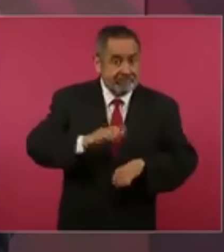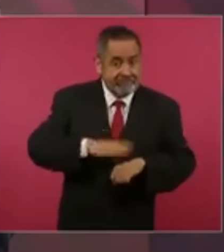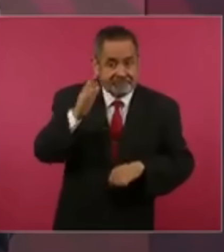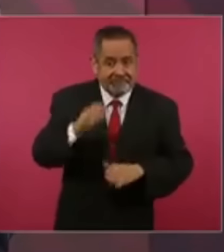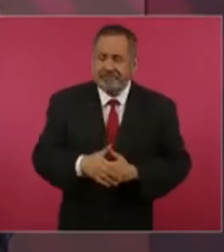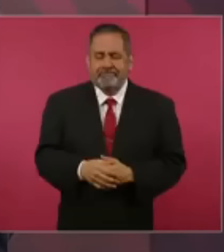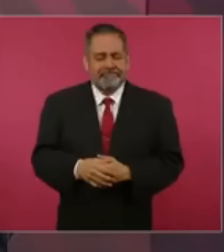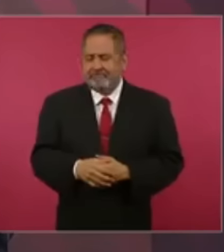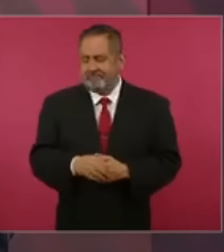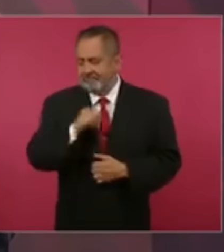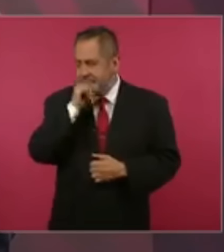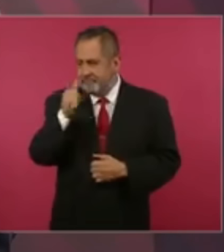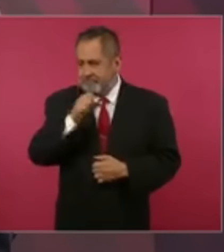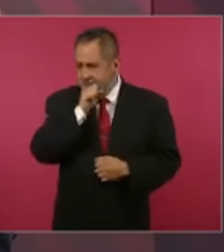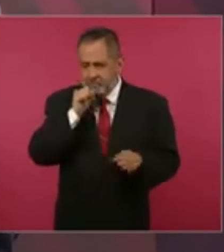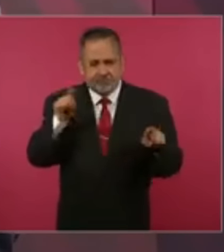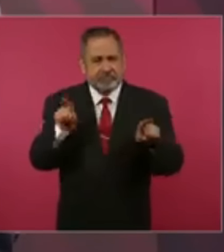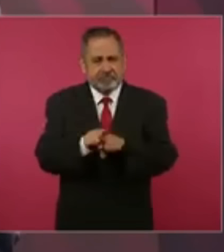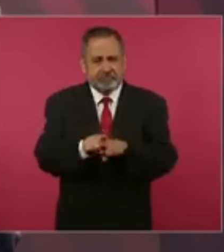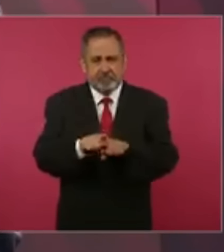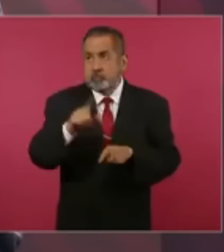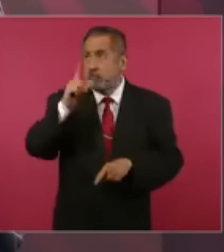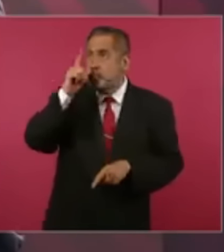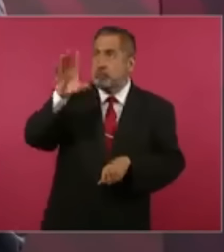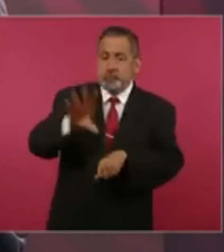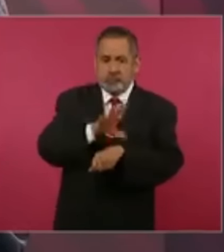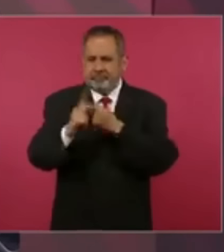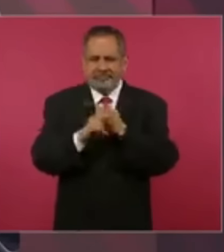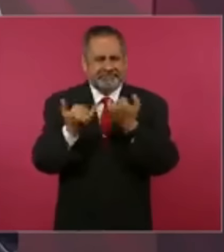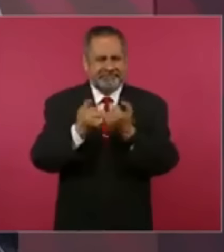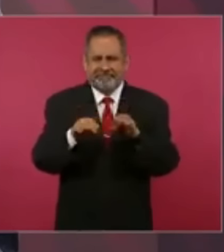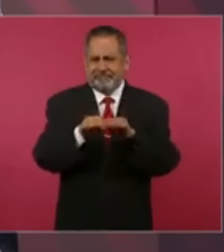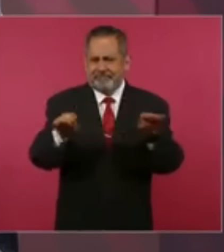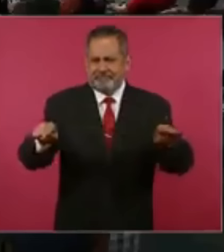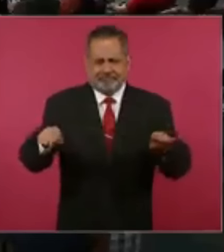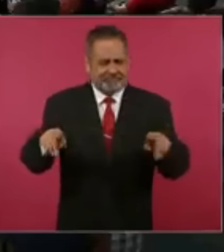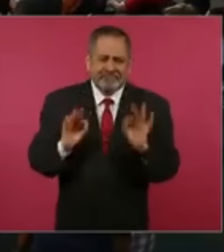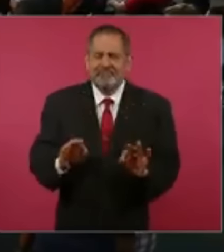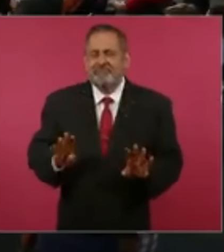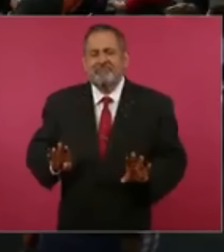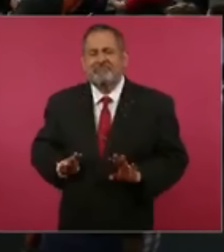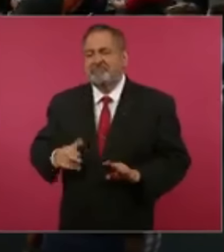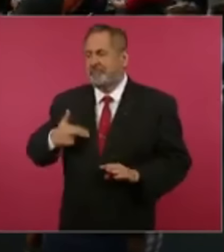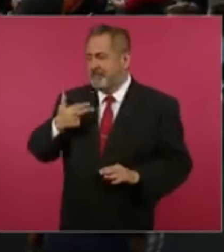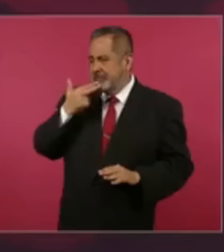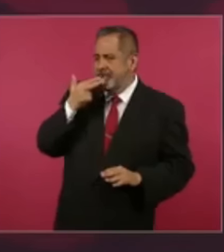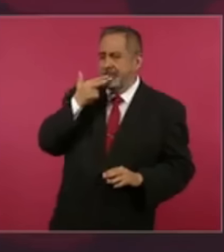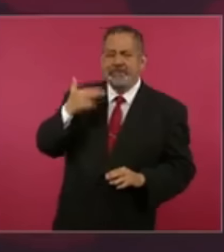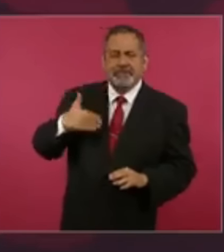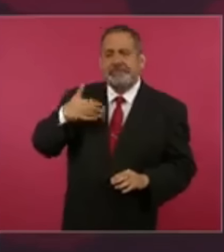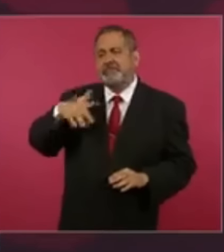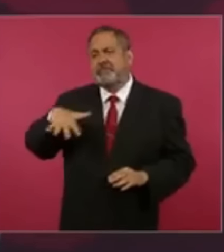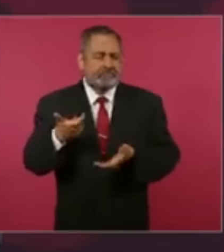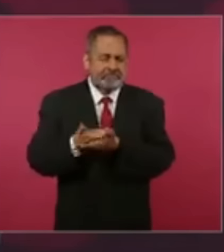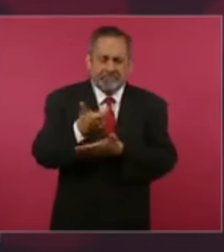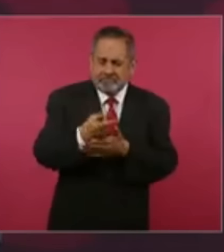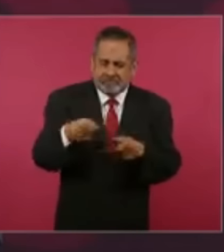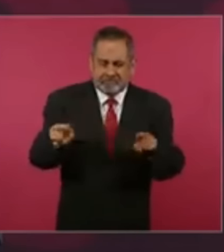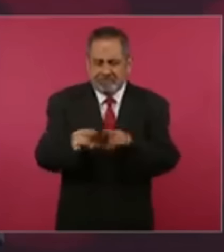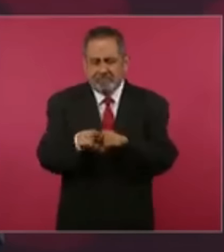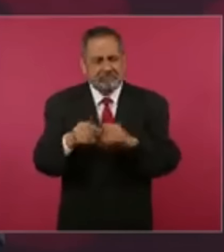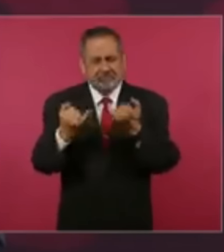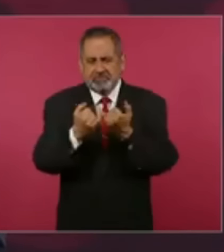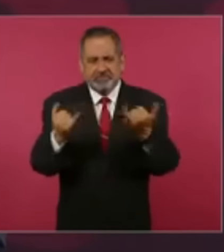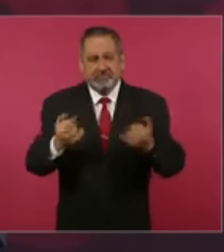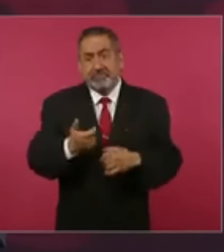reales el precio de la luz en nuestro país. Esto en beneficio de los consumidores. Muy bien,